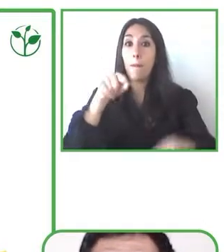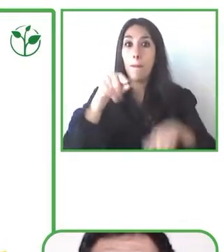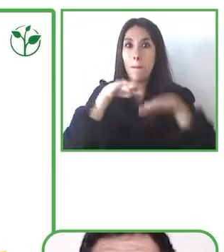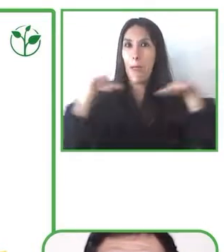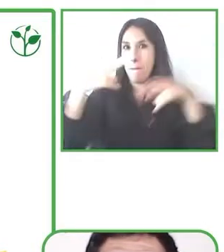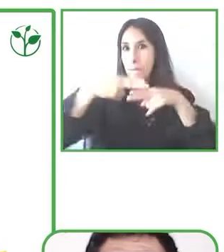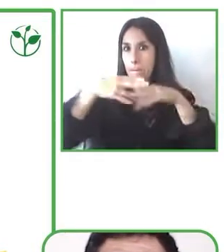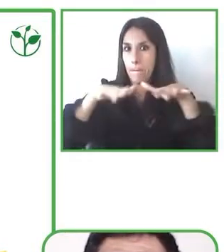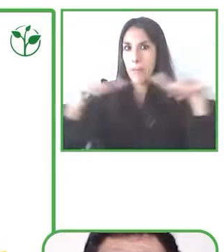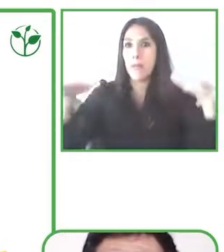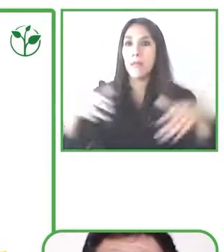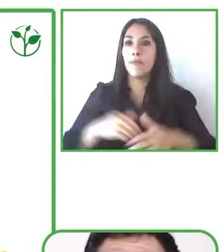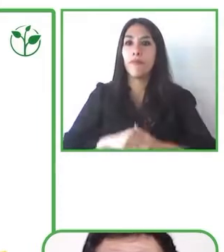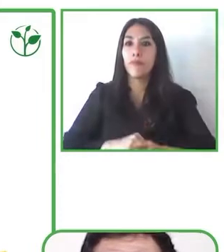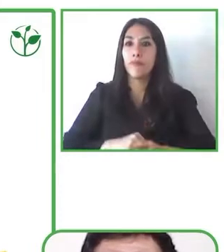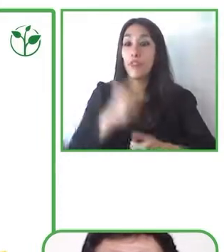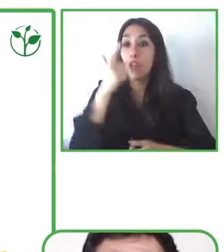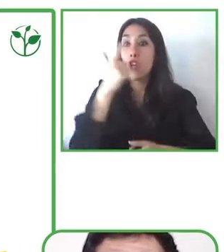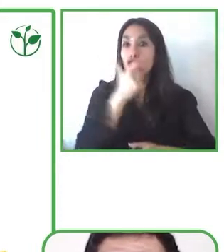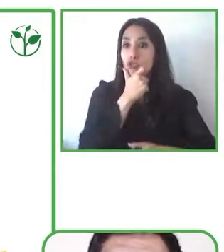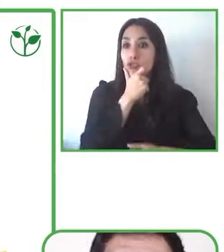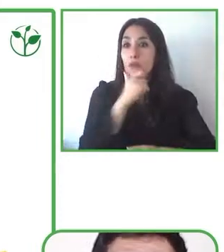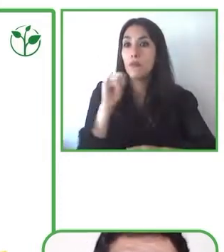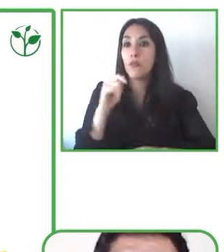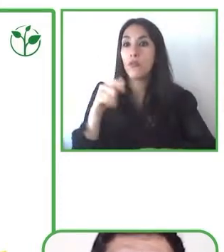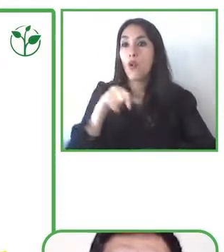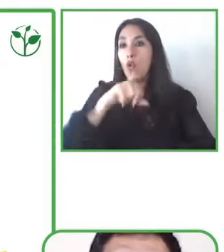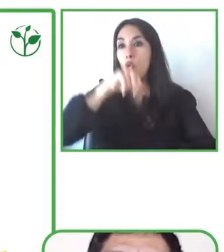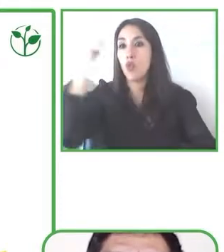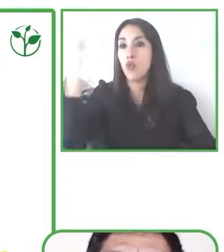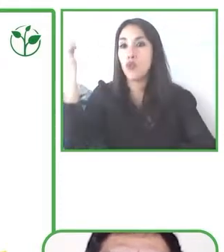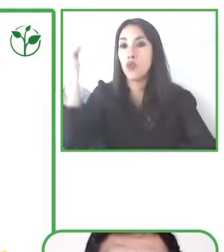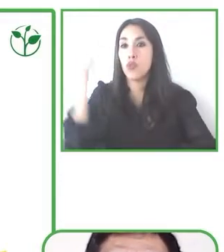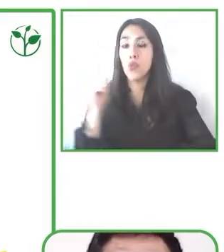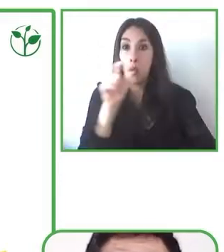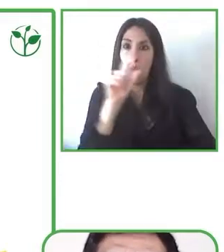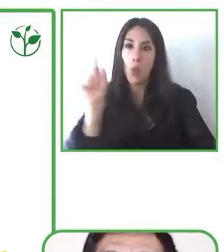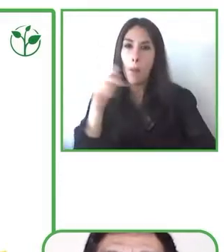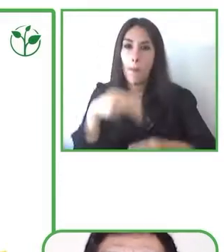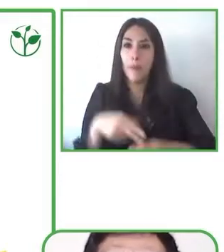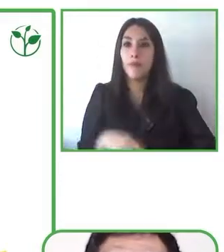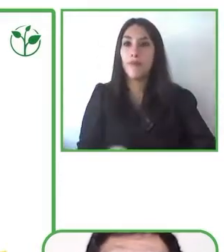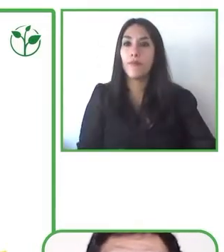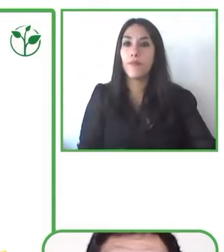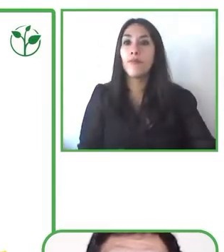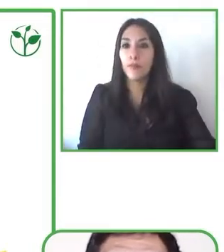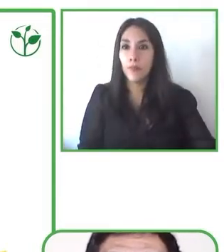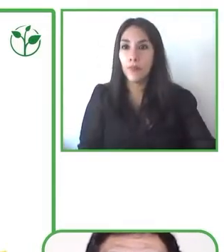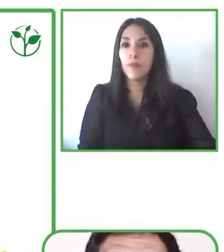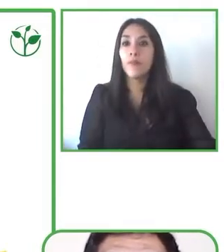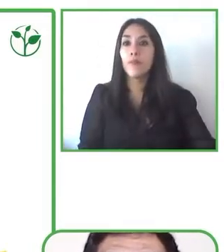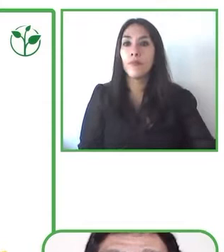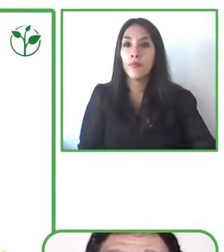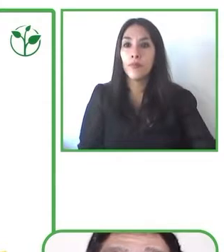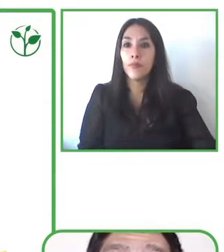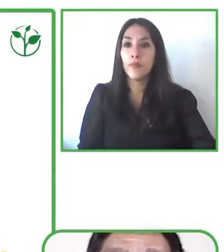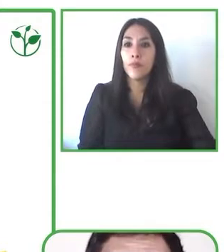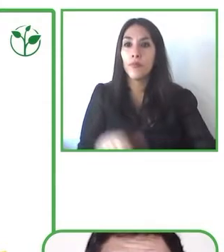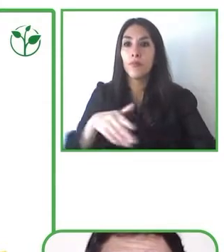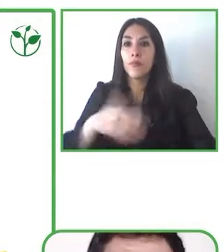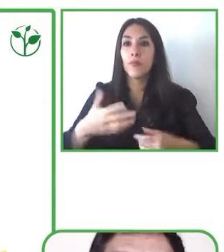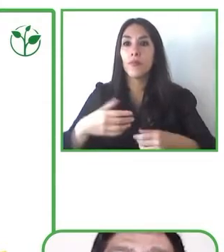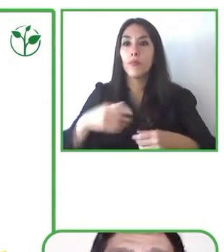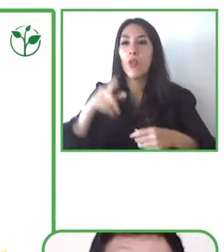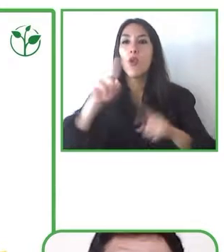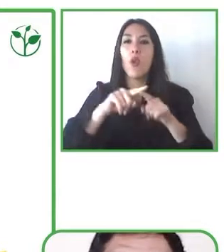a través de un software que se llama Rackin, y siempre estaría pensada la idea de poder también desarrollar una aplicación más